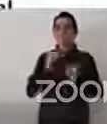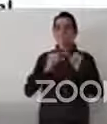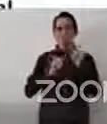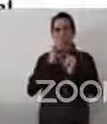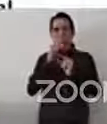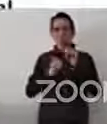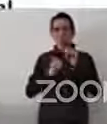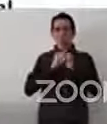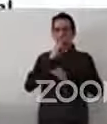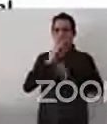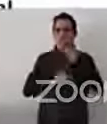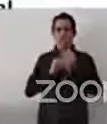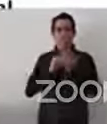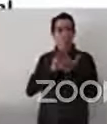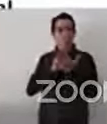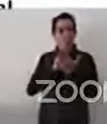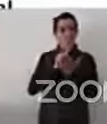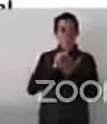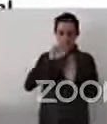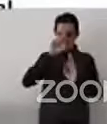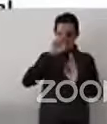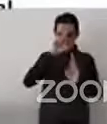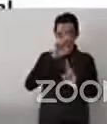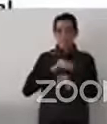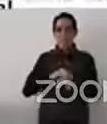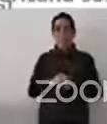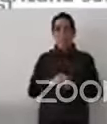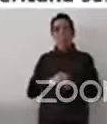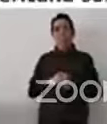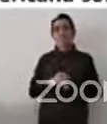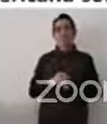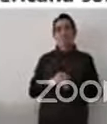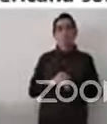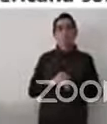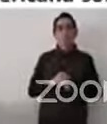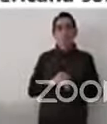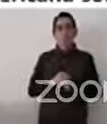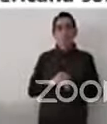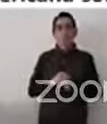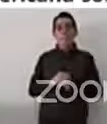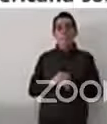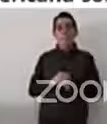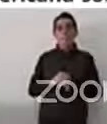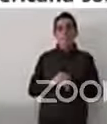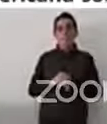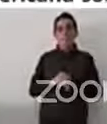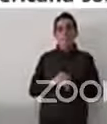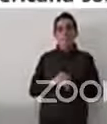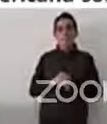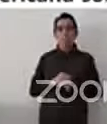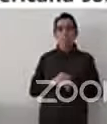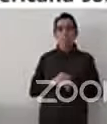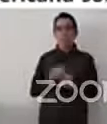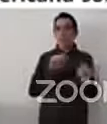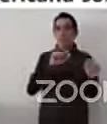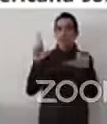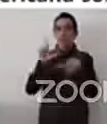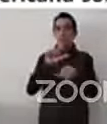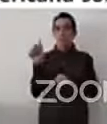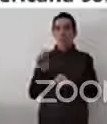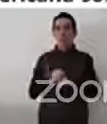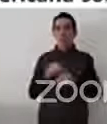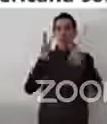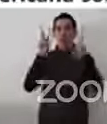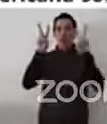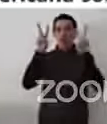Y obviamente, siguiente, por favor, tiene también el tema de los instrumentos interamericanos, de nuevo, de lo